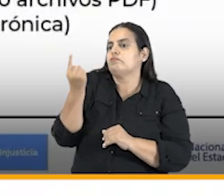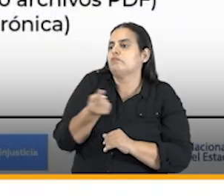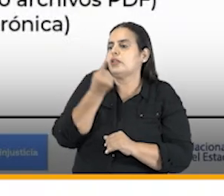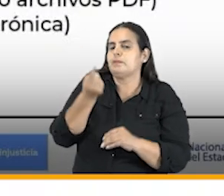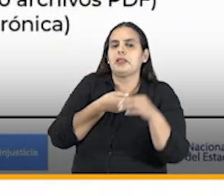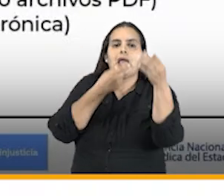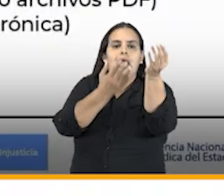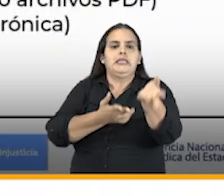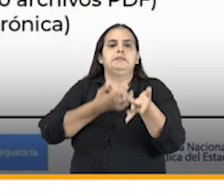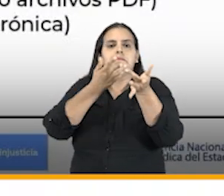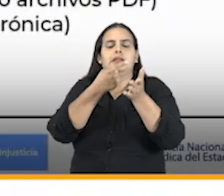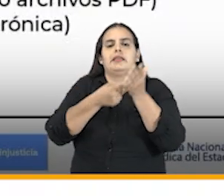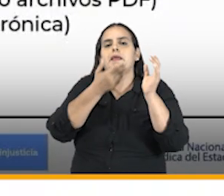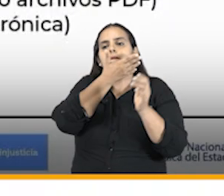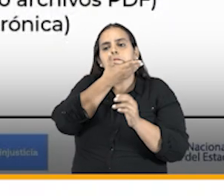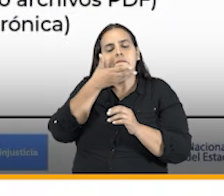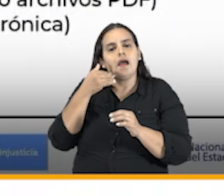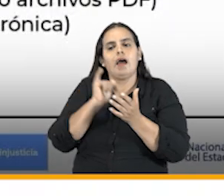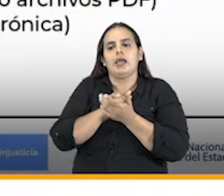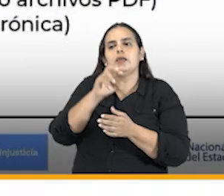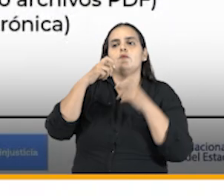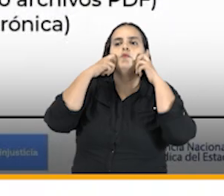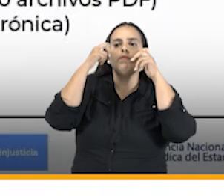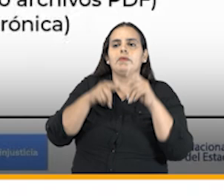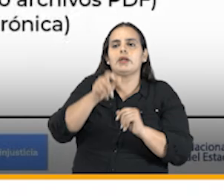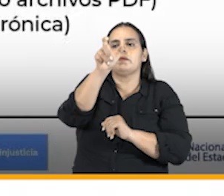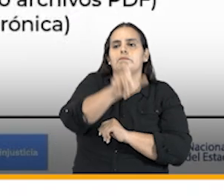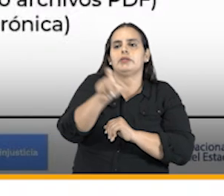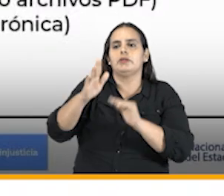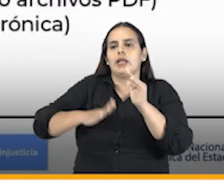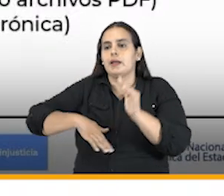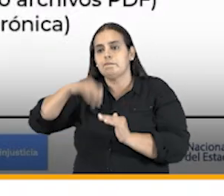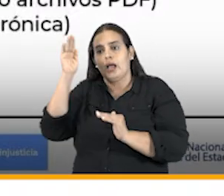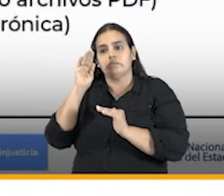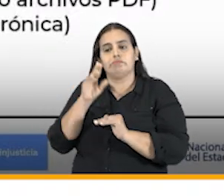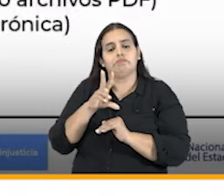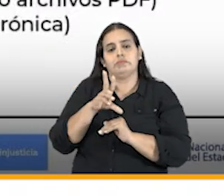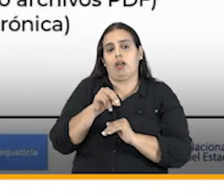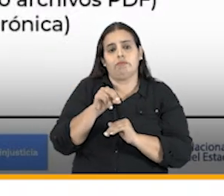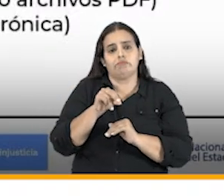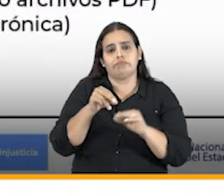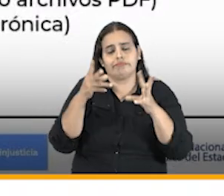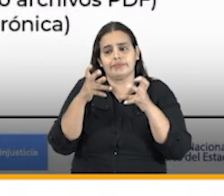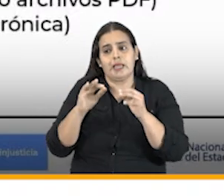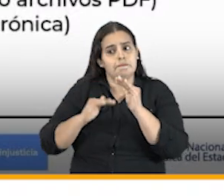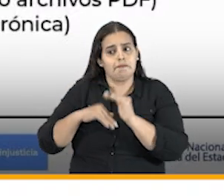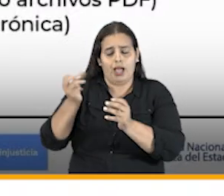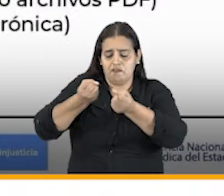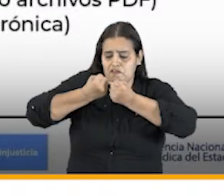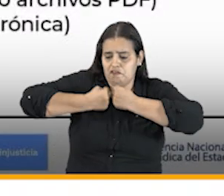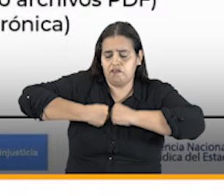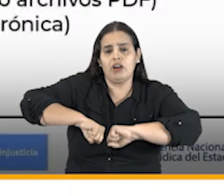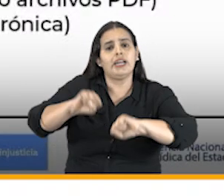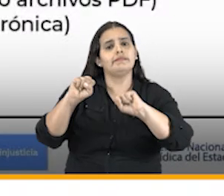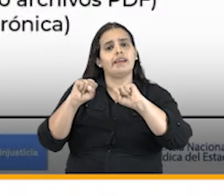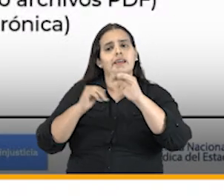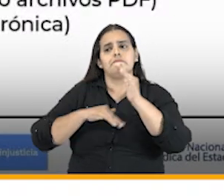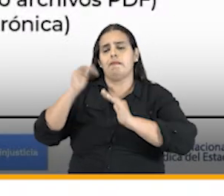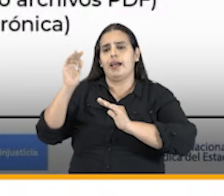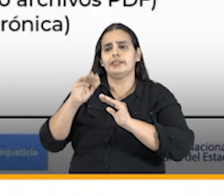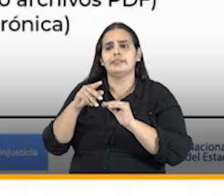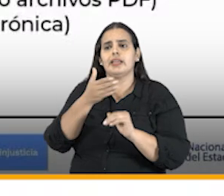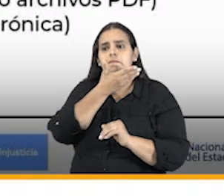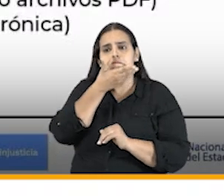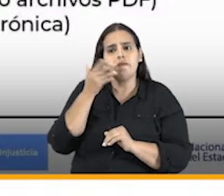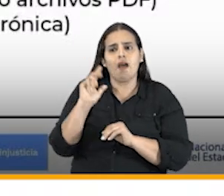espera contar con el mejor capital humano el más capacitado y y el más esforzado y el más dirigido